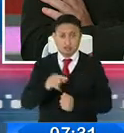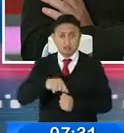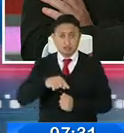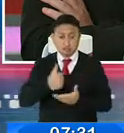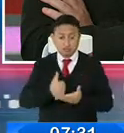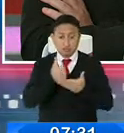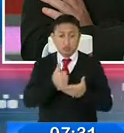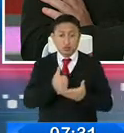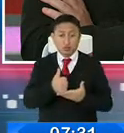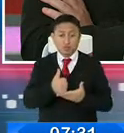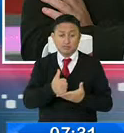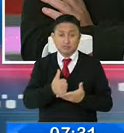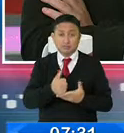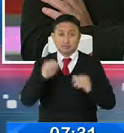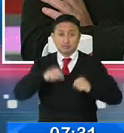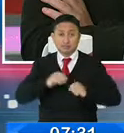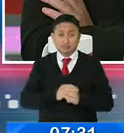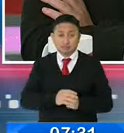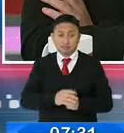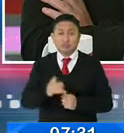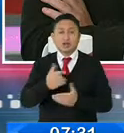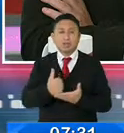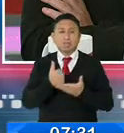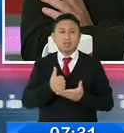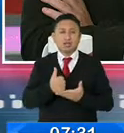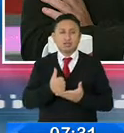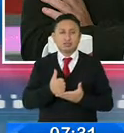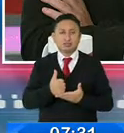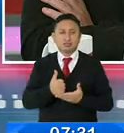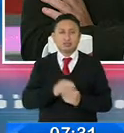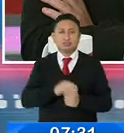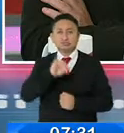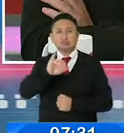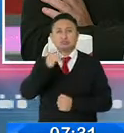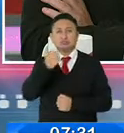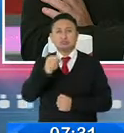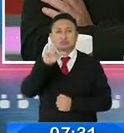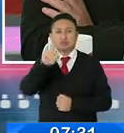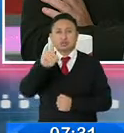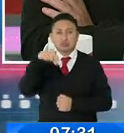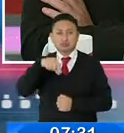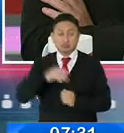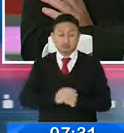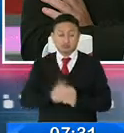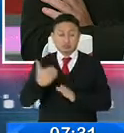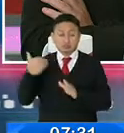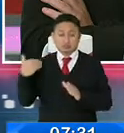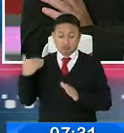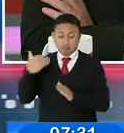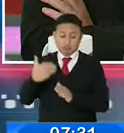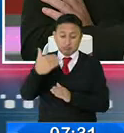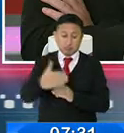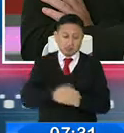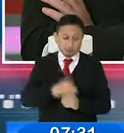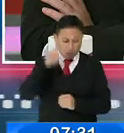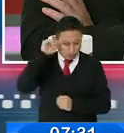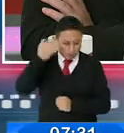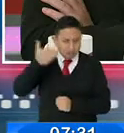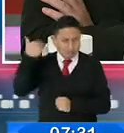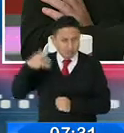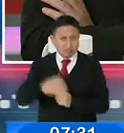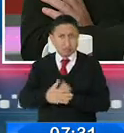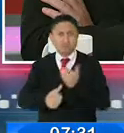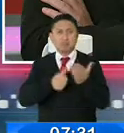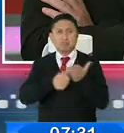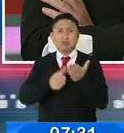permita, pues, realizar o acogerse a ese beneficio del ISD. Así es como se ha venido comportando, yo recuerdo hace un par de días, el